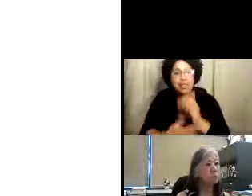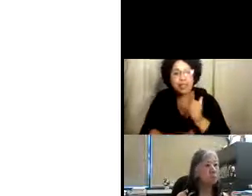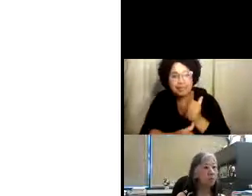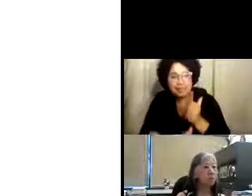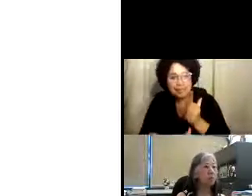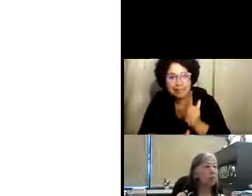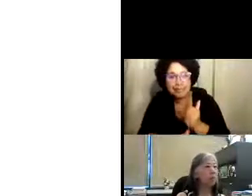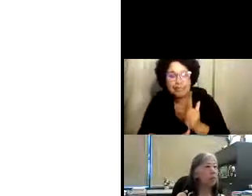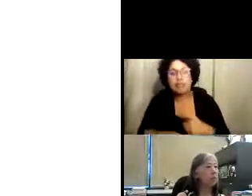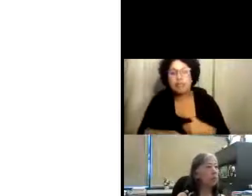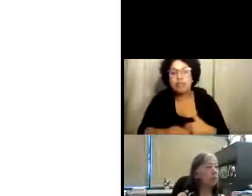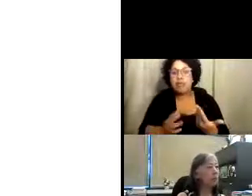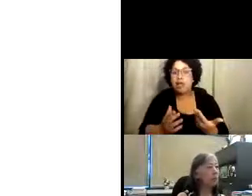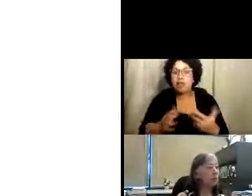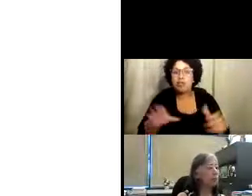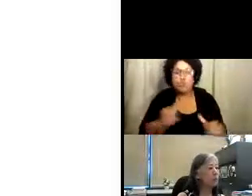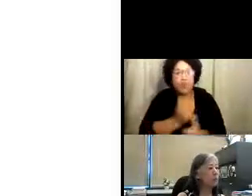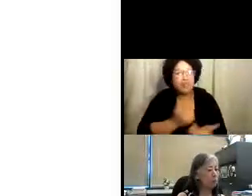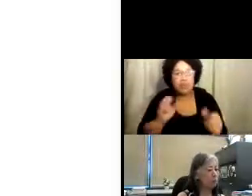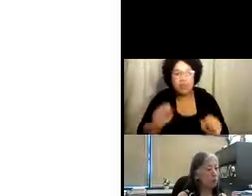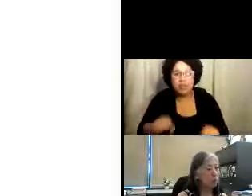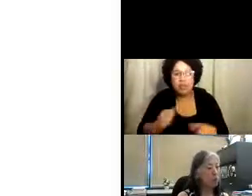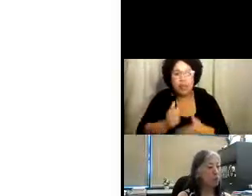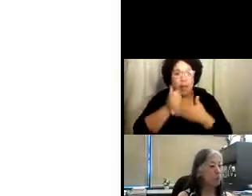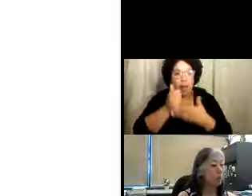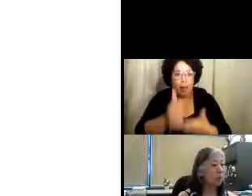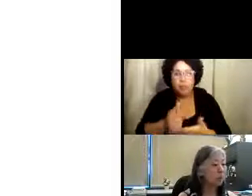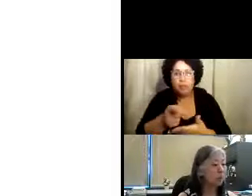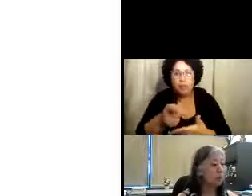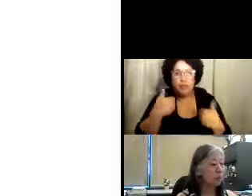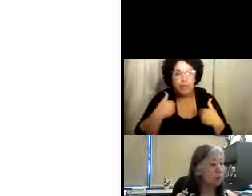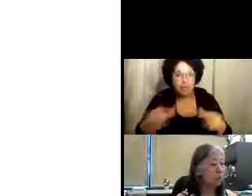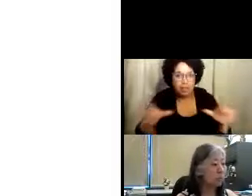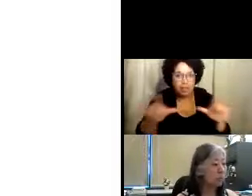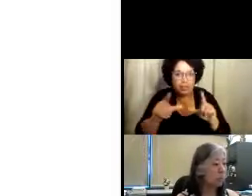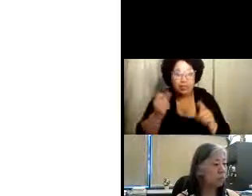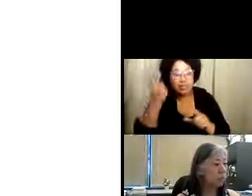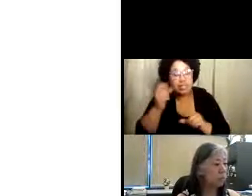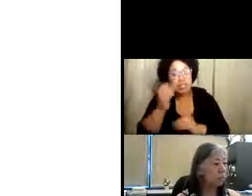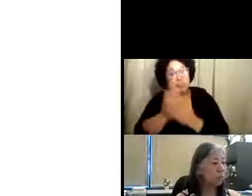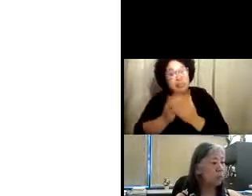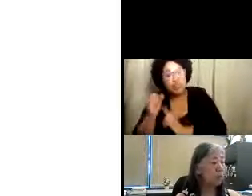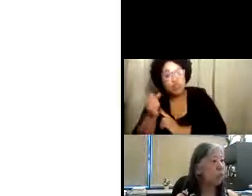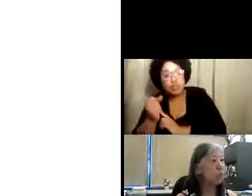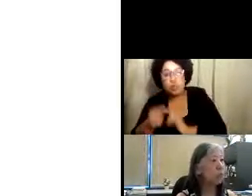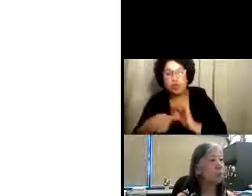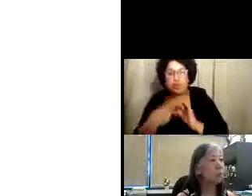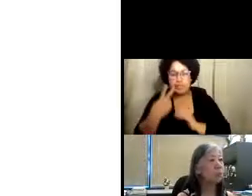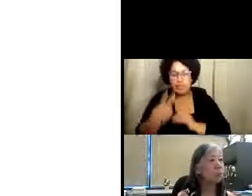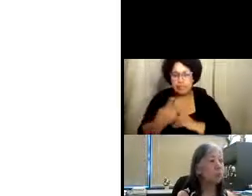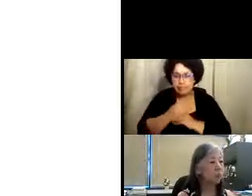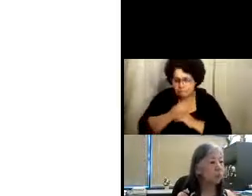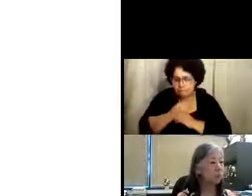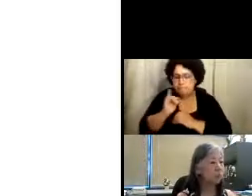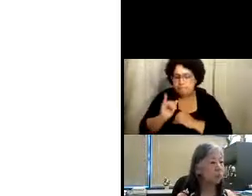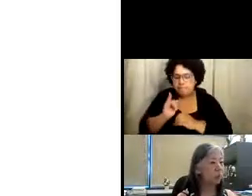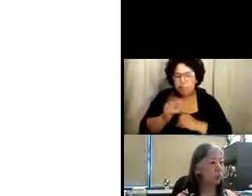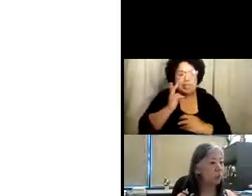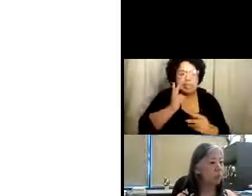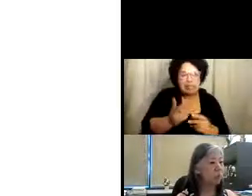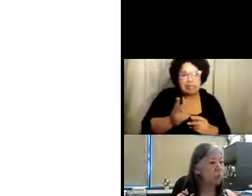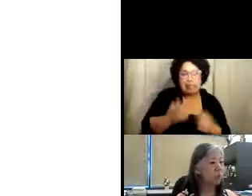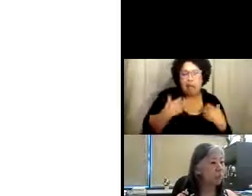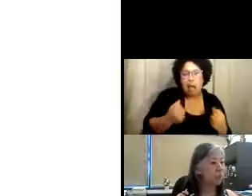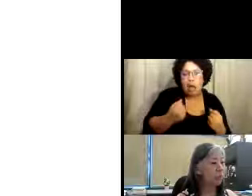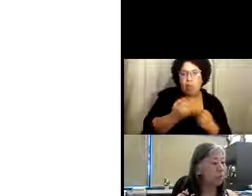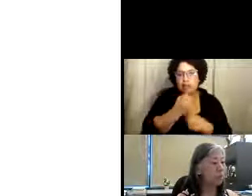algo nuevo para todos. Así que vamos a ofrecer ayuda técnica en la medida necesaria para ayudar con